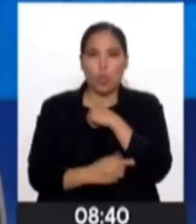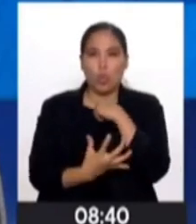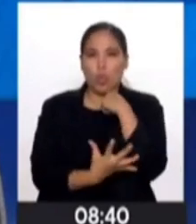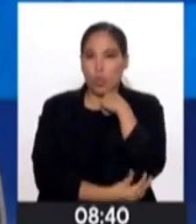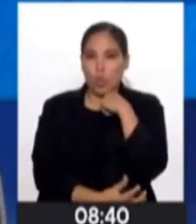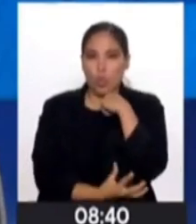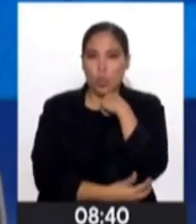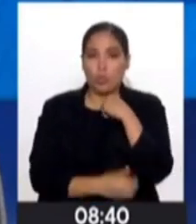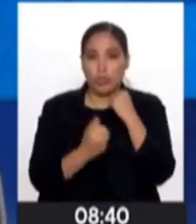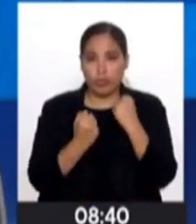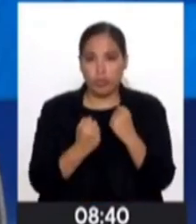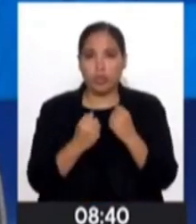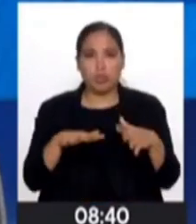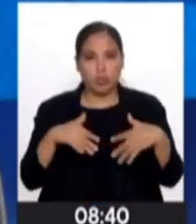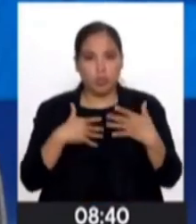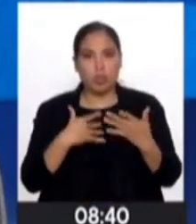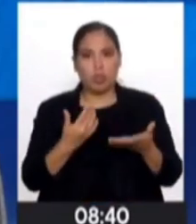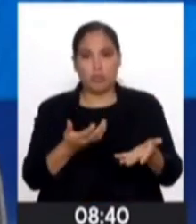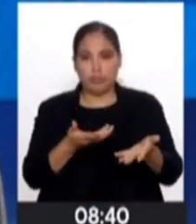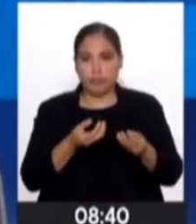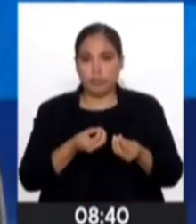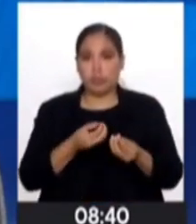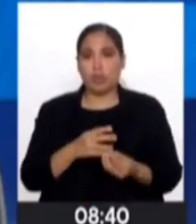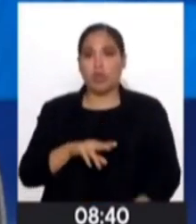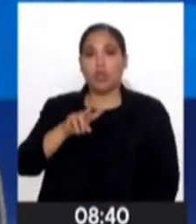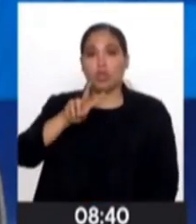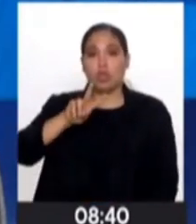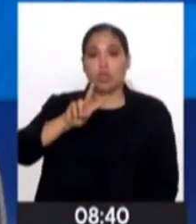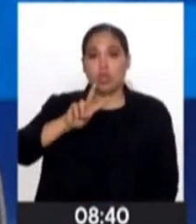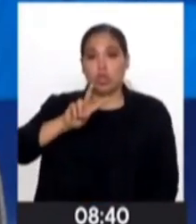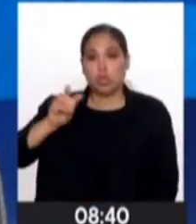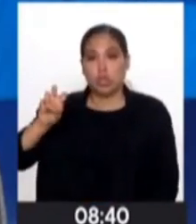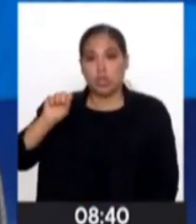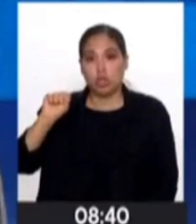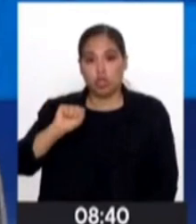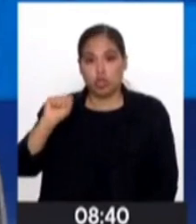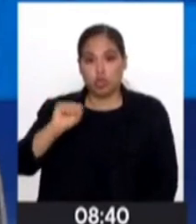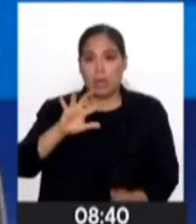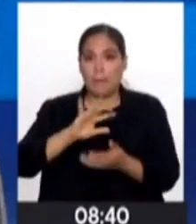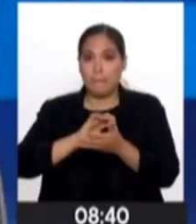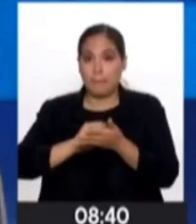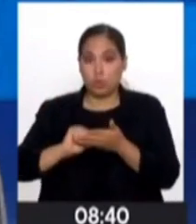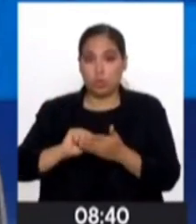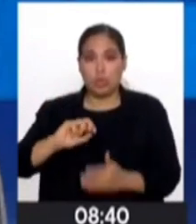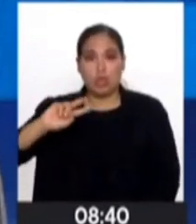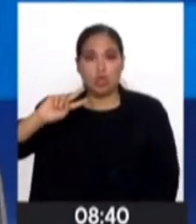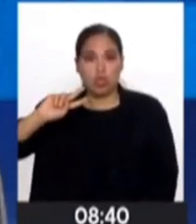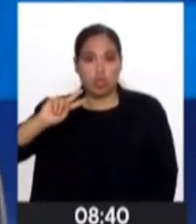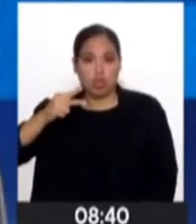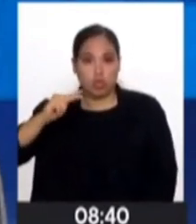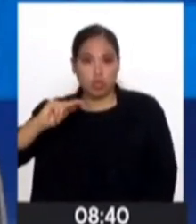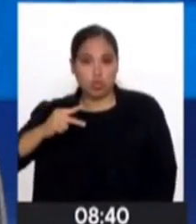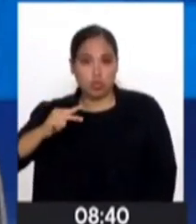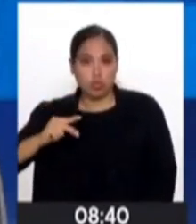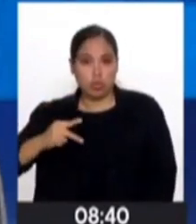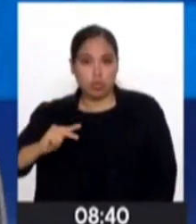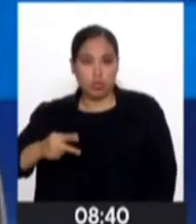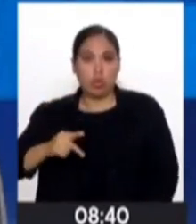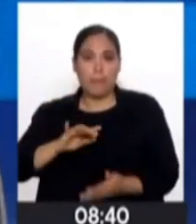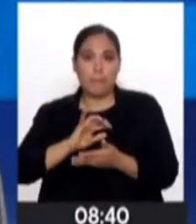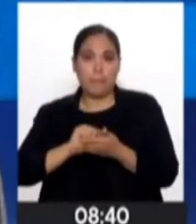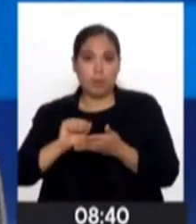acceder a esta asistencia económica que es 200 soles mensuales, pero que lo entregamos bimestral. Le entregamos,